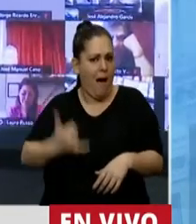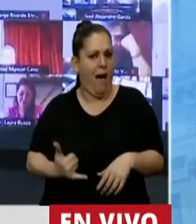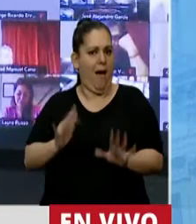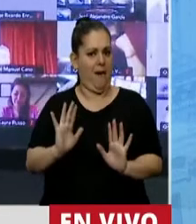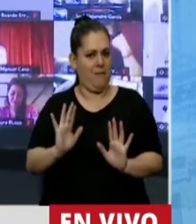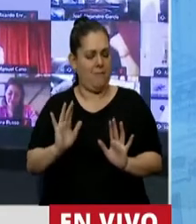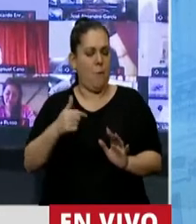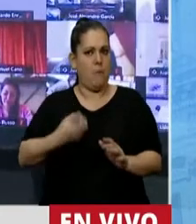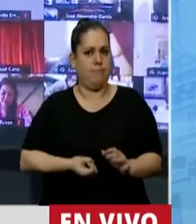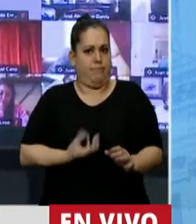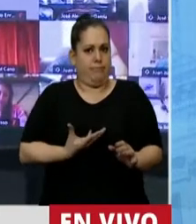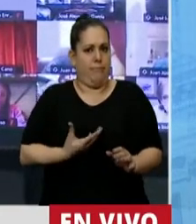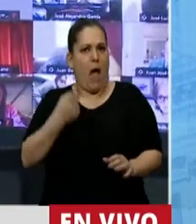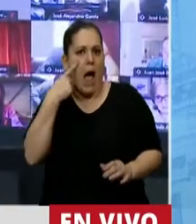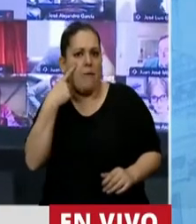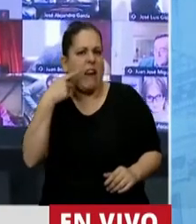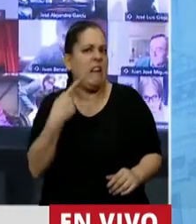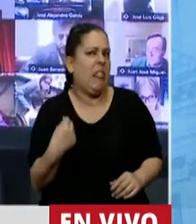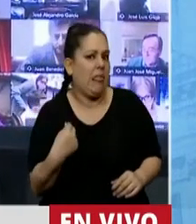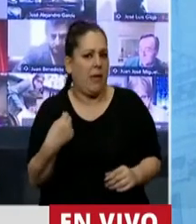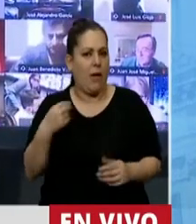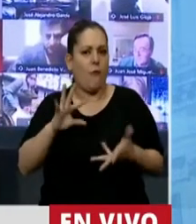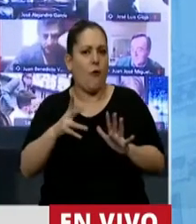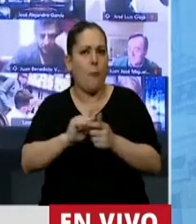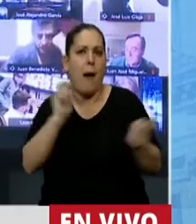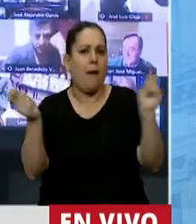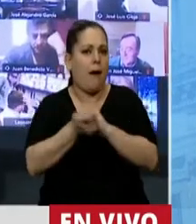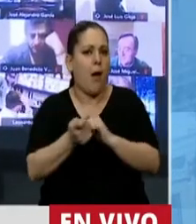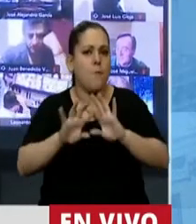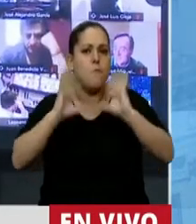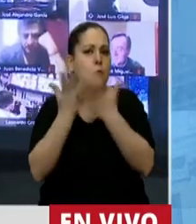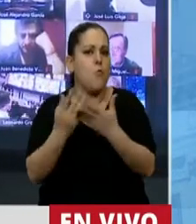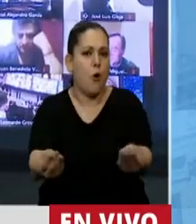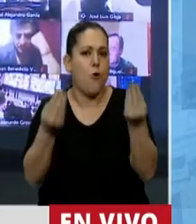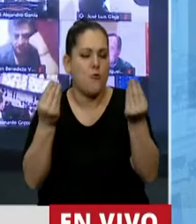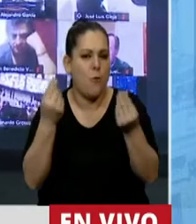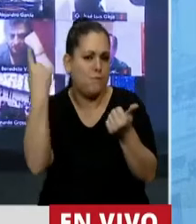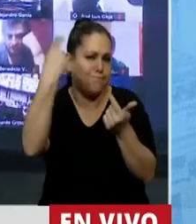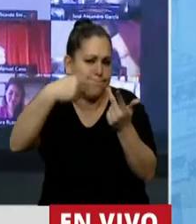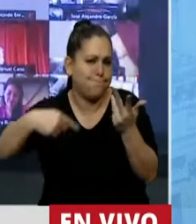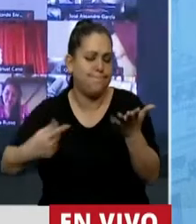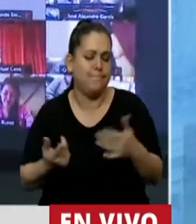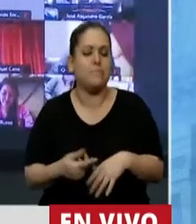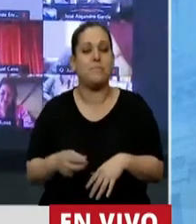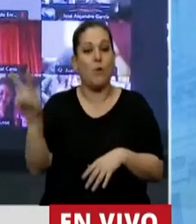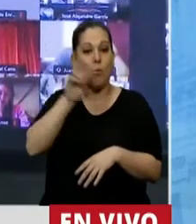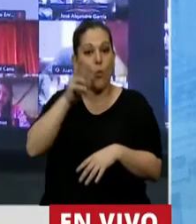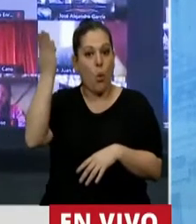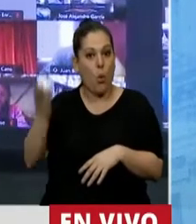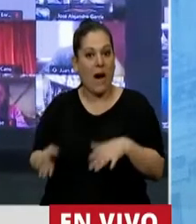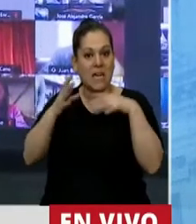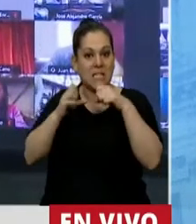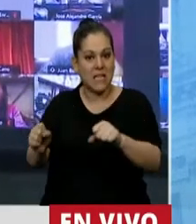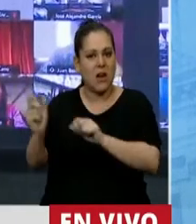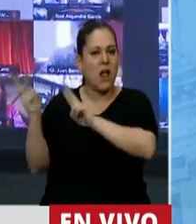nueva cosmovisión de hacia dónde vamos y de qué manera tiene que moverse el mundo. Miren, otra de las cosas que decía Yolanda Ortiz y que a me parece fundamental